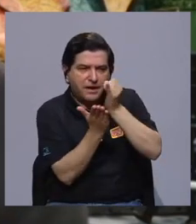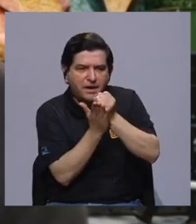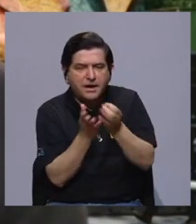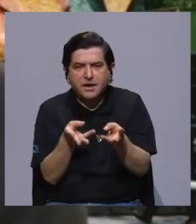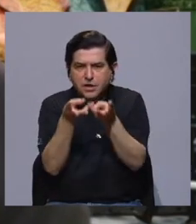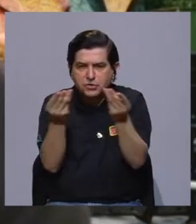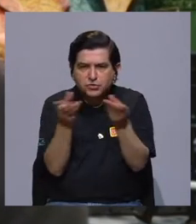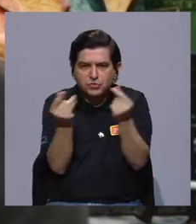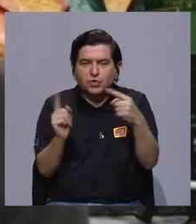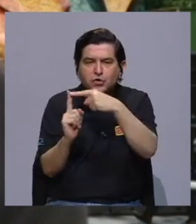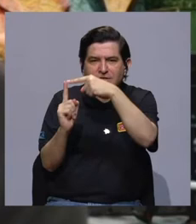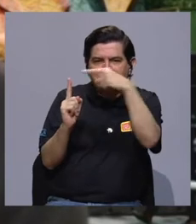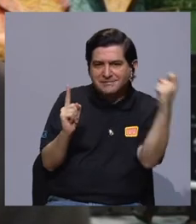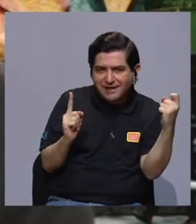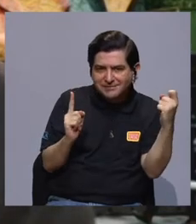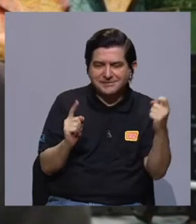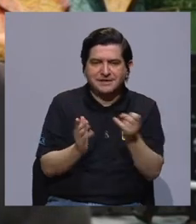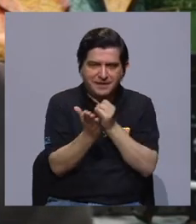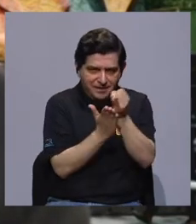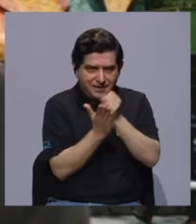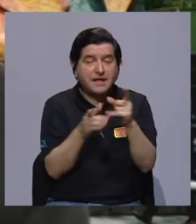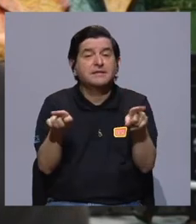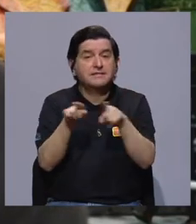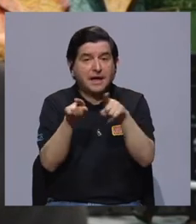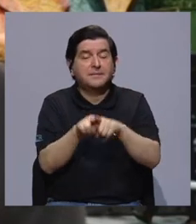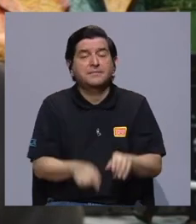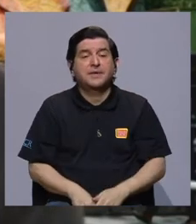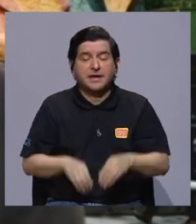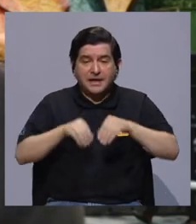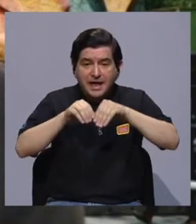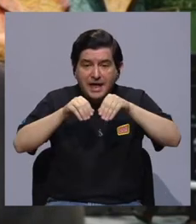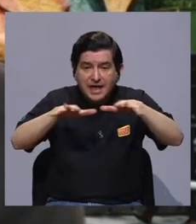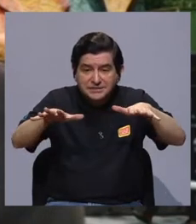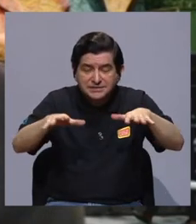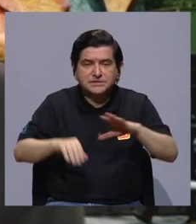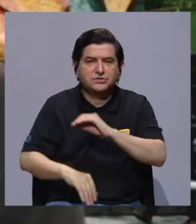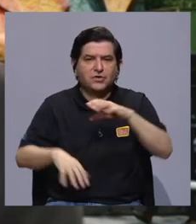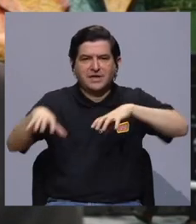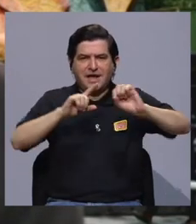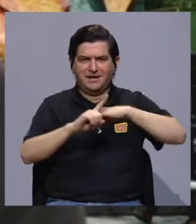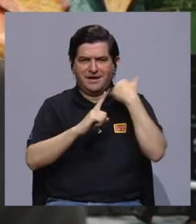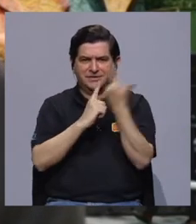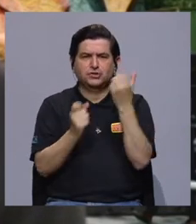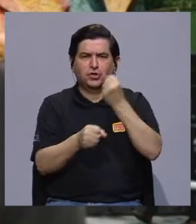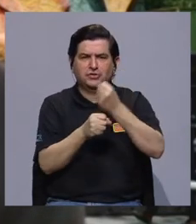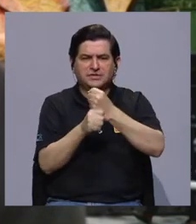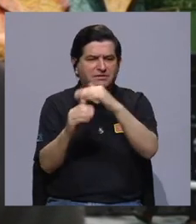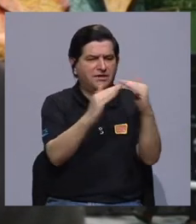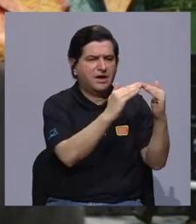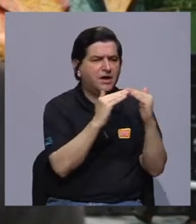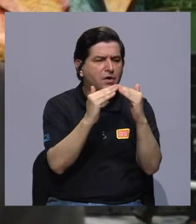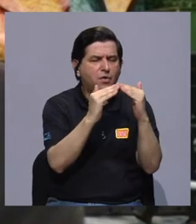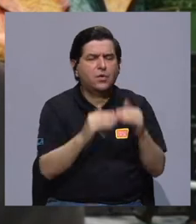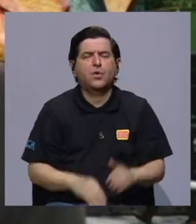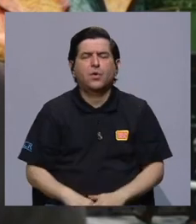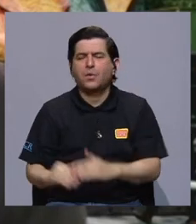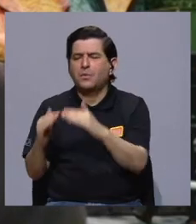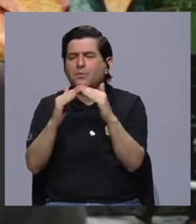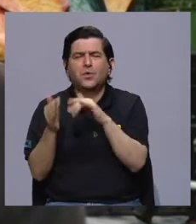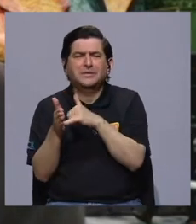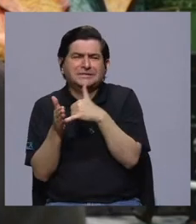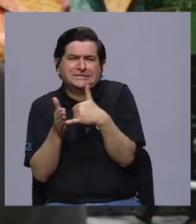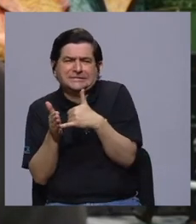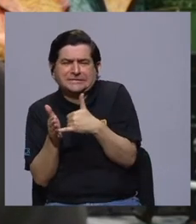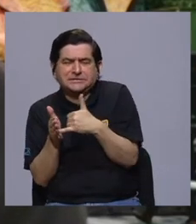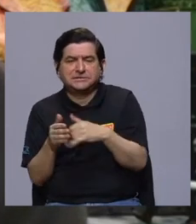investigación y las soluciones desde la investigación, sino también desde la extensión y la acción social, cómo se trabaja en comunidades, con poblaciones